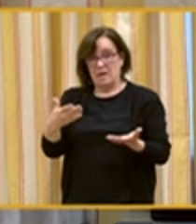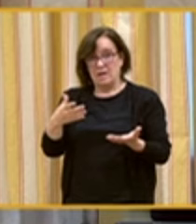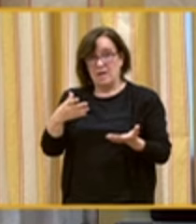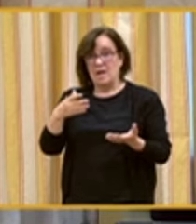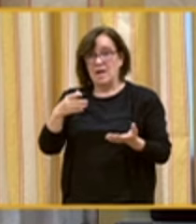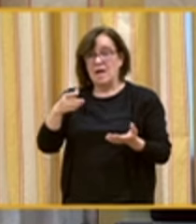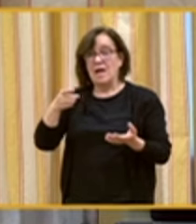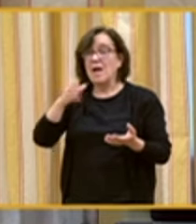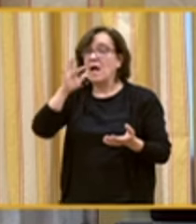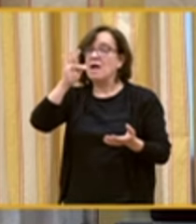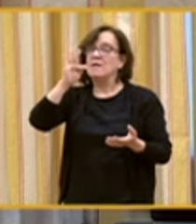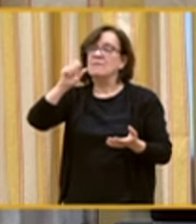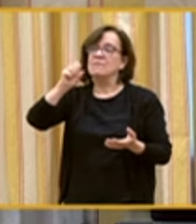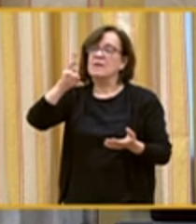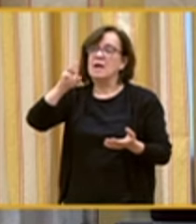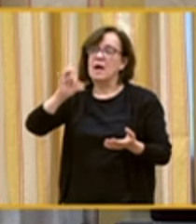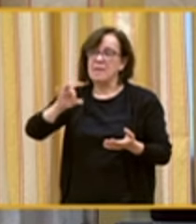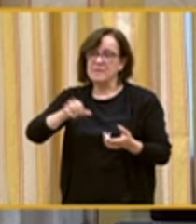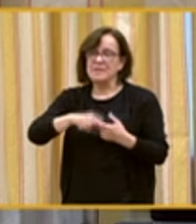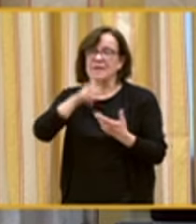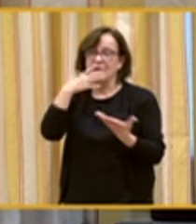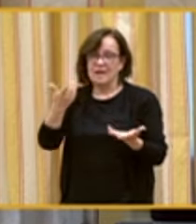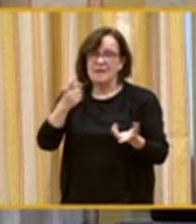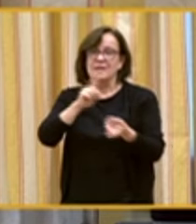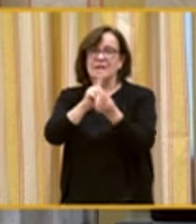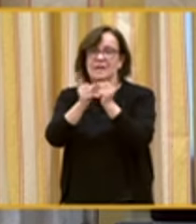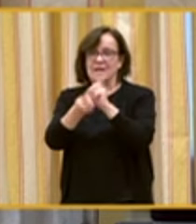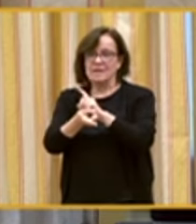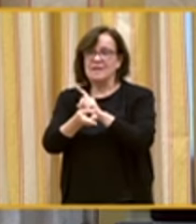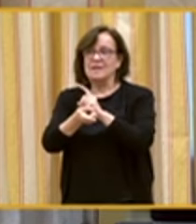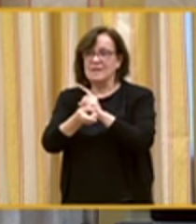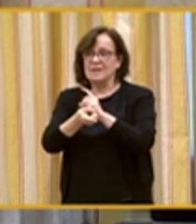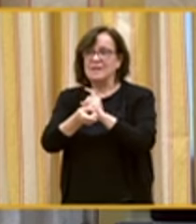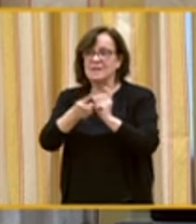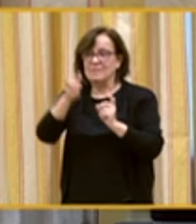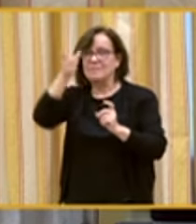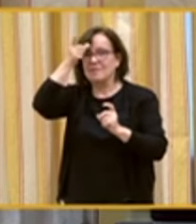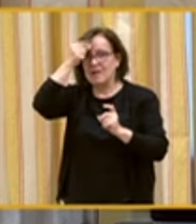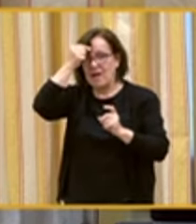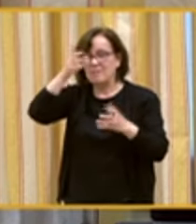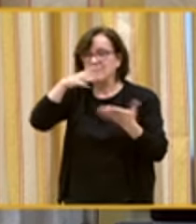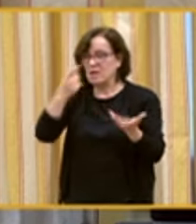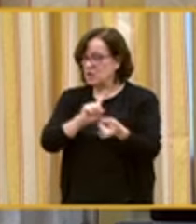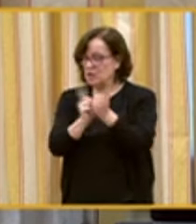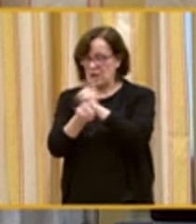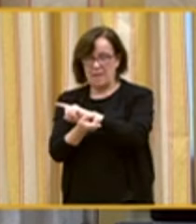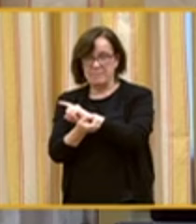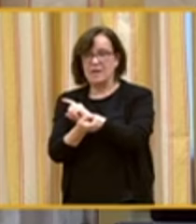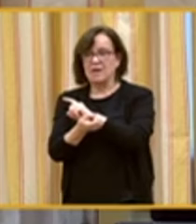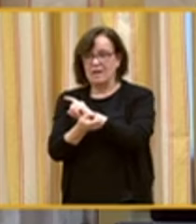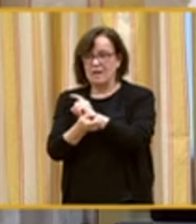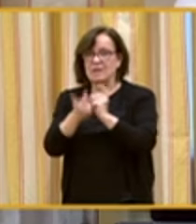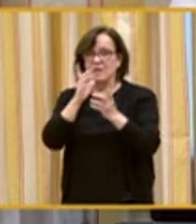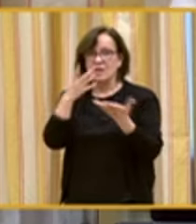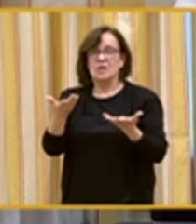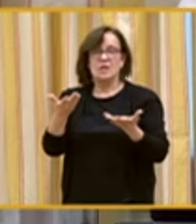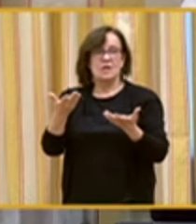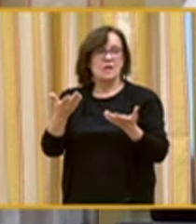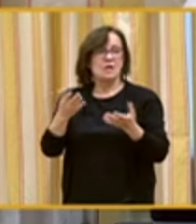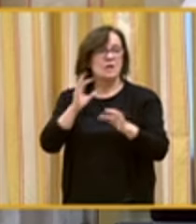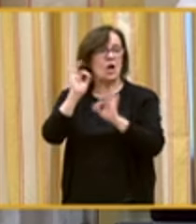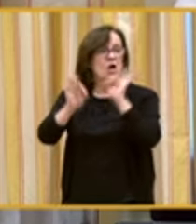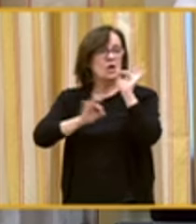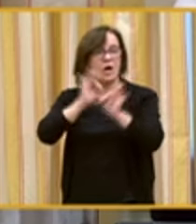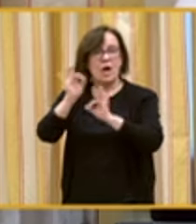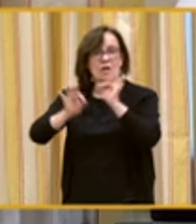FEAPS, está embarcada en un proceso profundo de cambio y transformación. Hemos sido una organización de